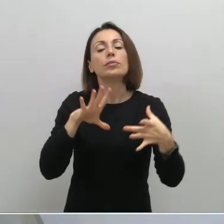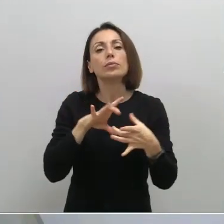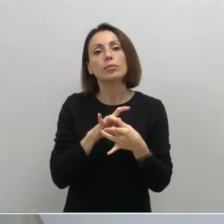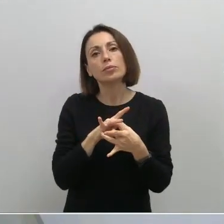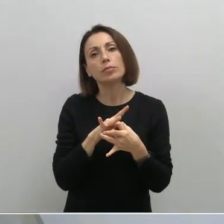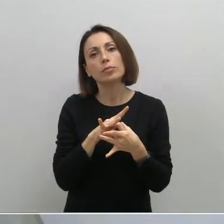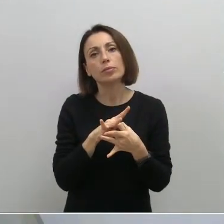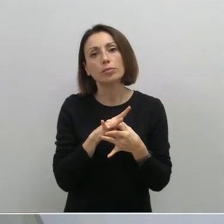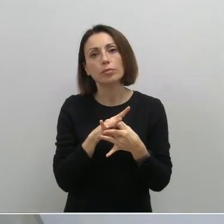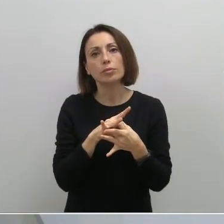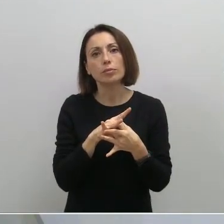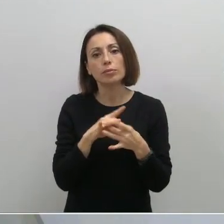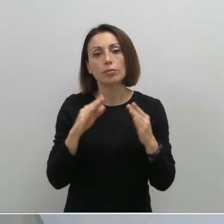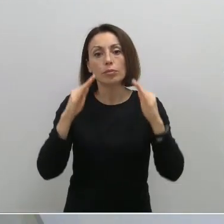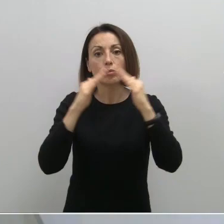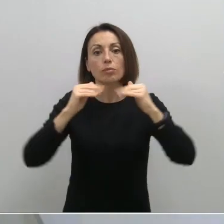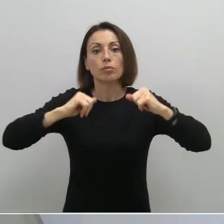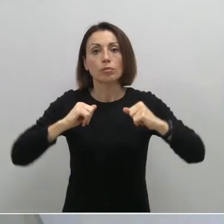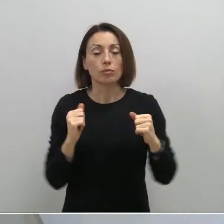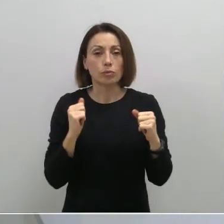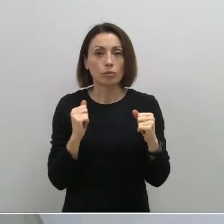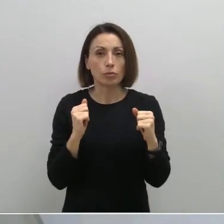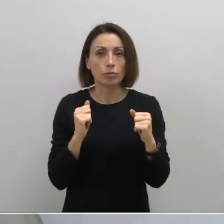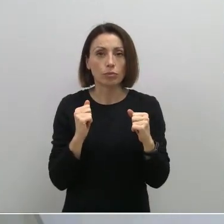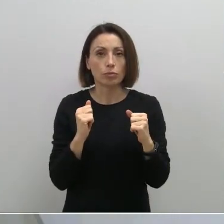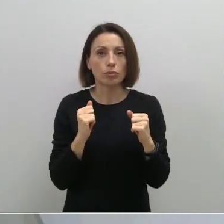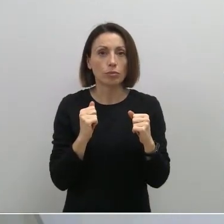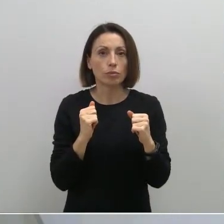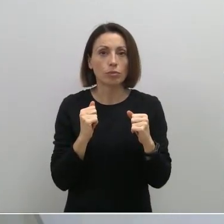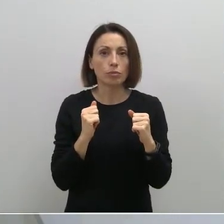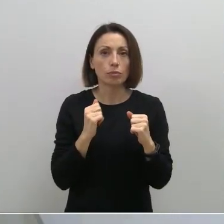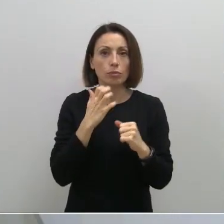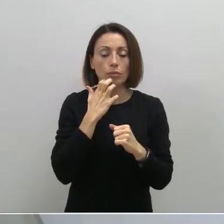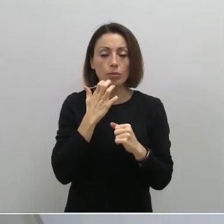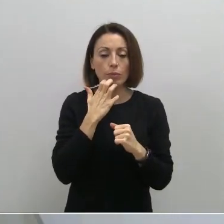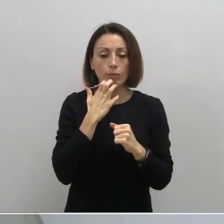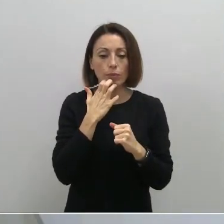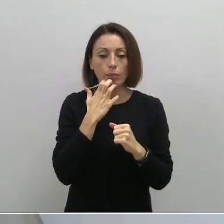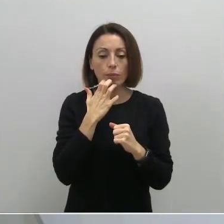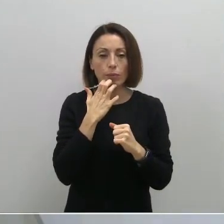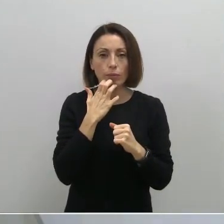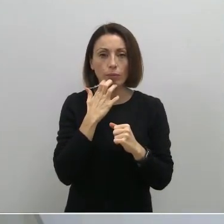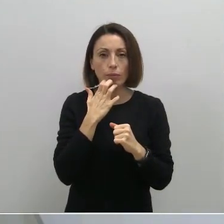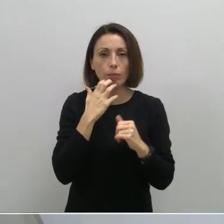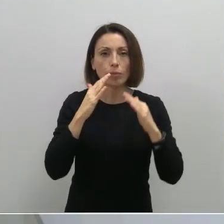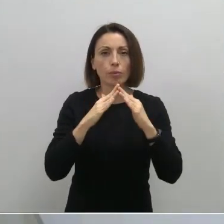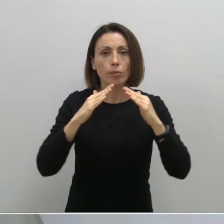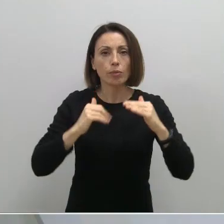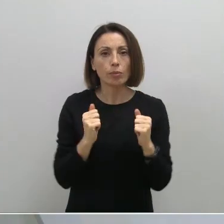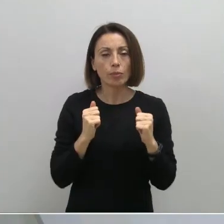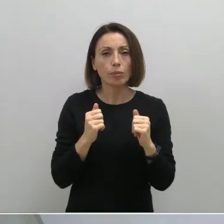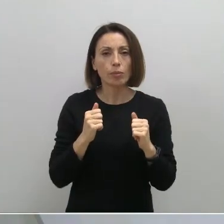al tema del confinamiento, en principio, si hay un levantamiento de confinamiento, suponemos,